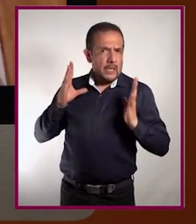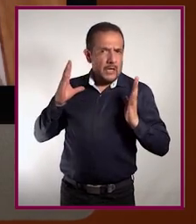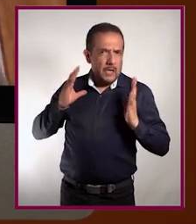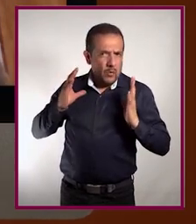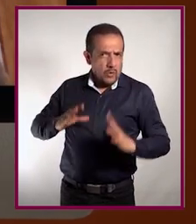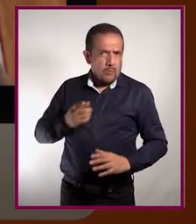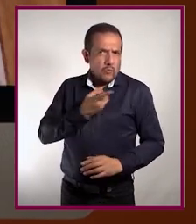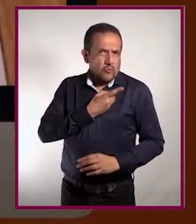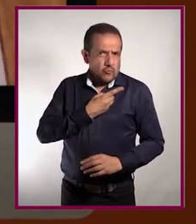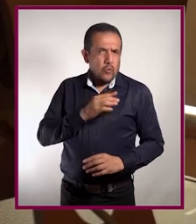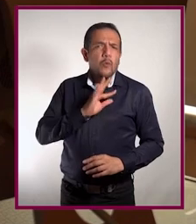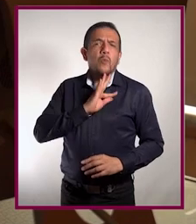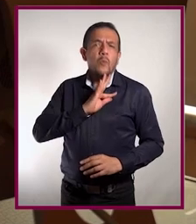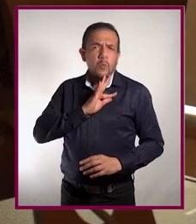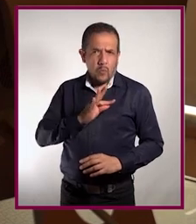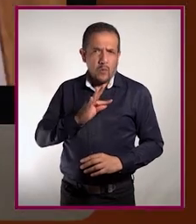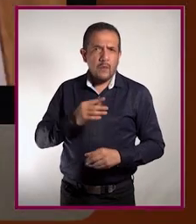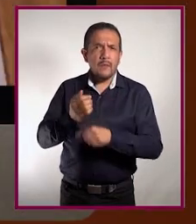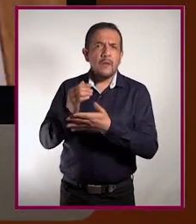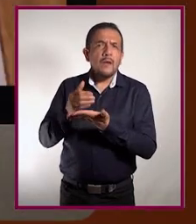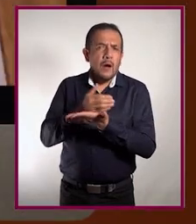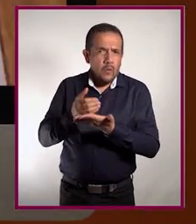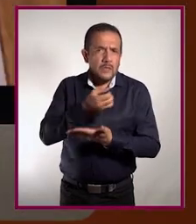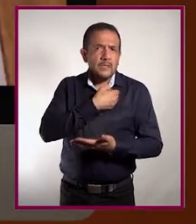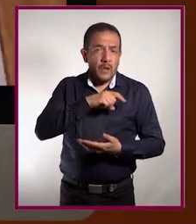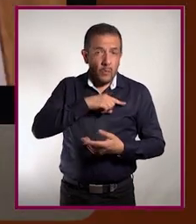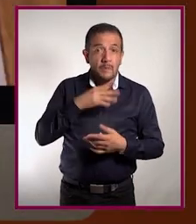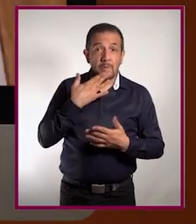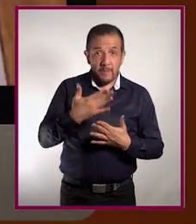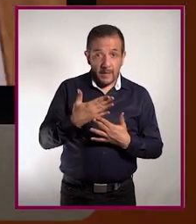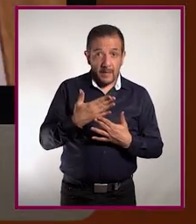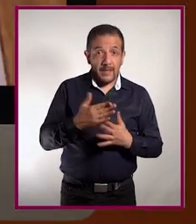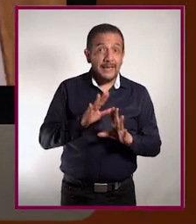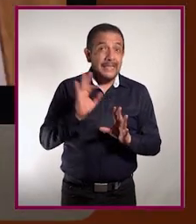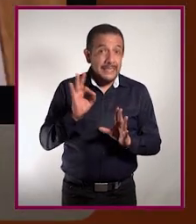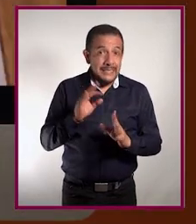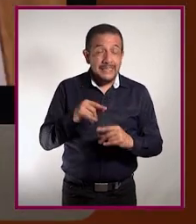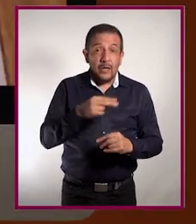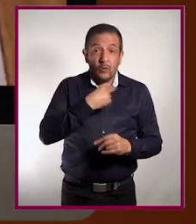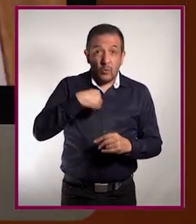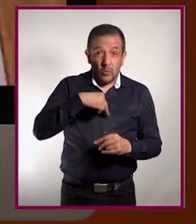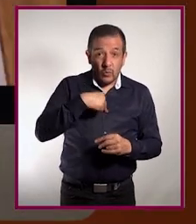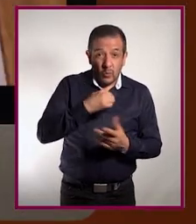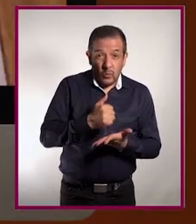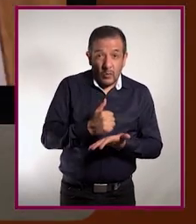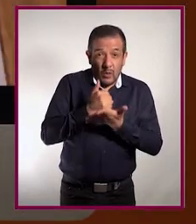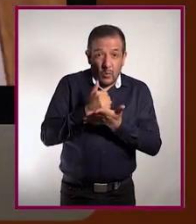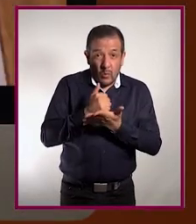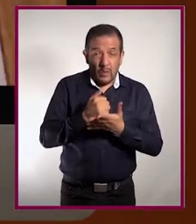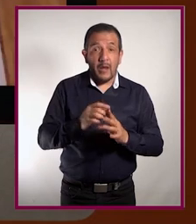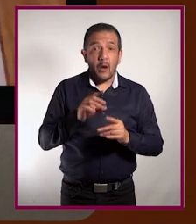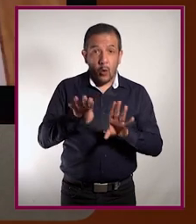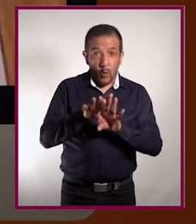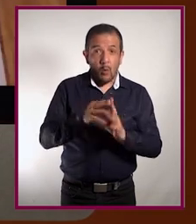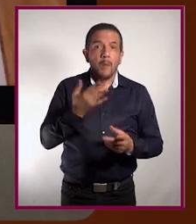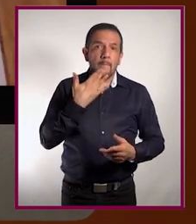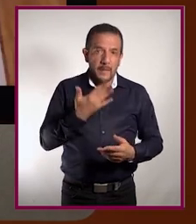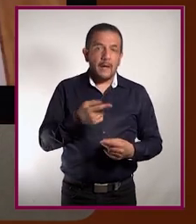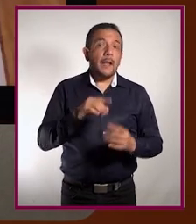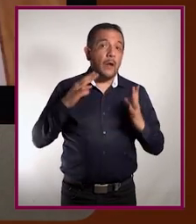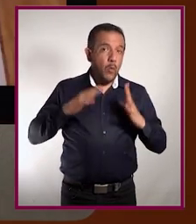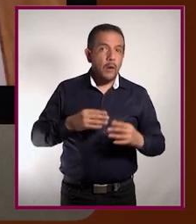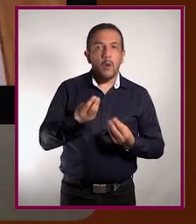pues, curados, ¿no? En general, cosas que mantengan a nuestro sistema inmune lo mejor posible. Por supuesto, dentro de ello está una